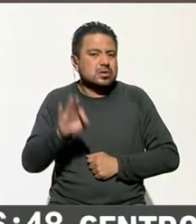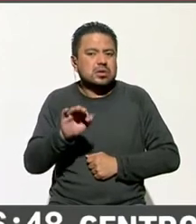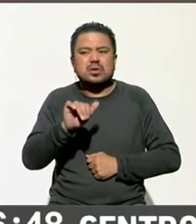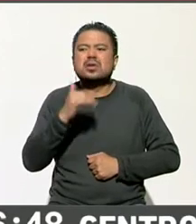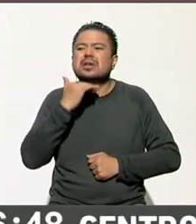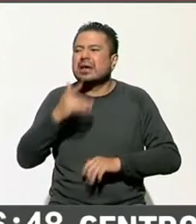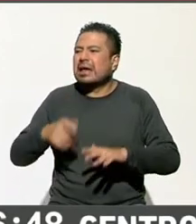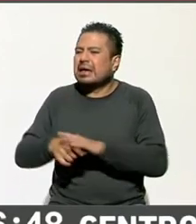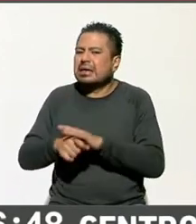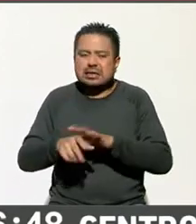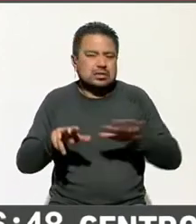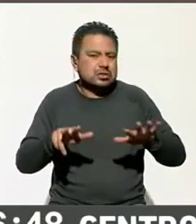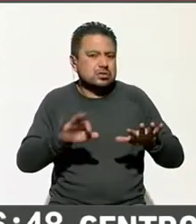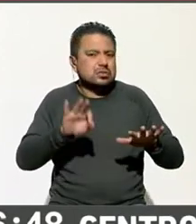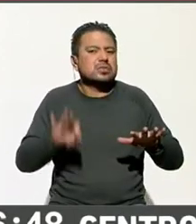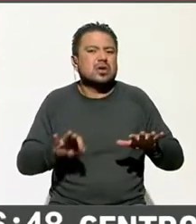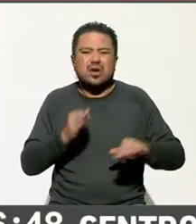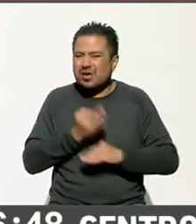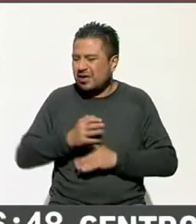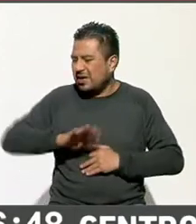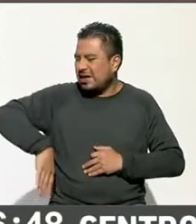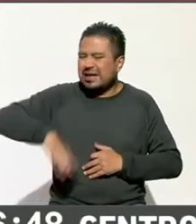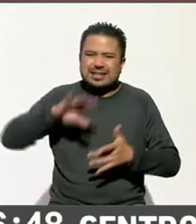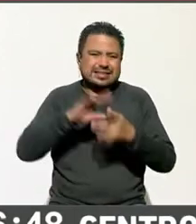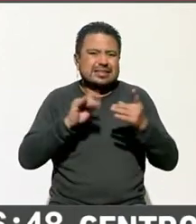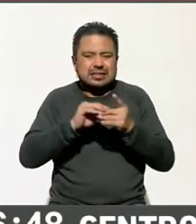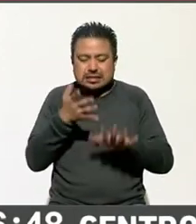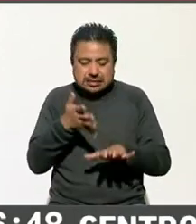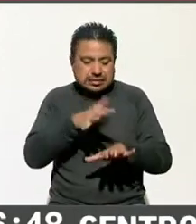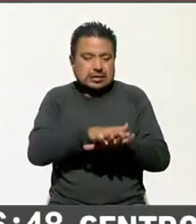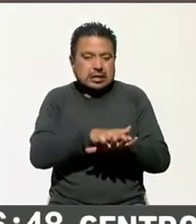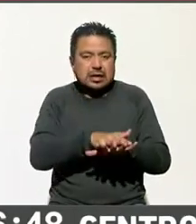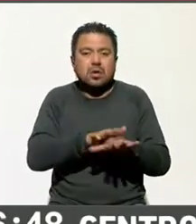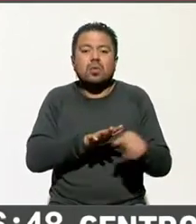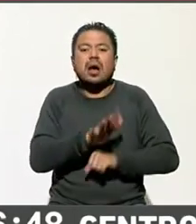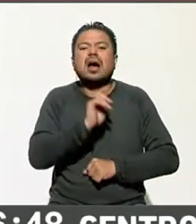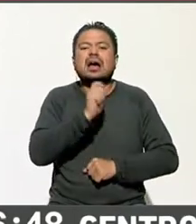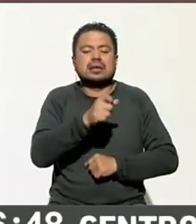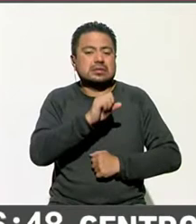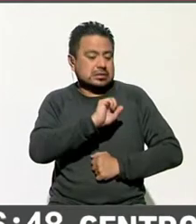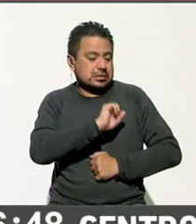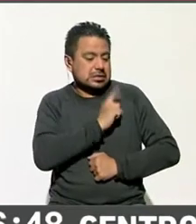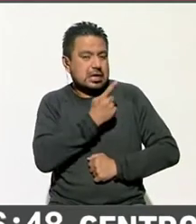18%. Como te decía, cuando incorporamos la salud,